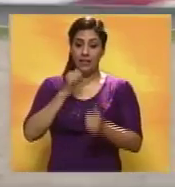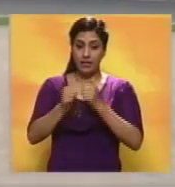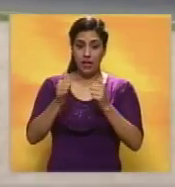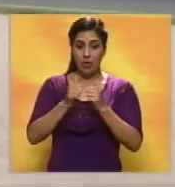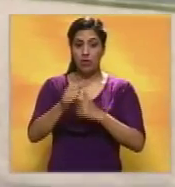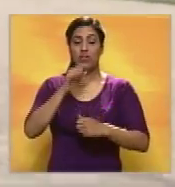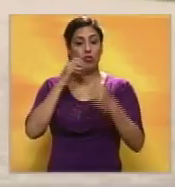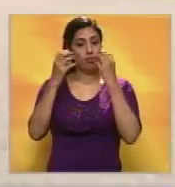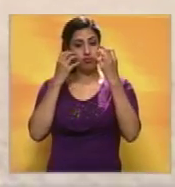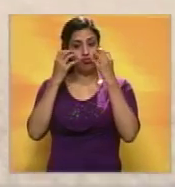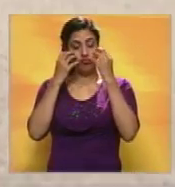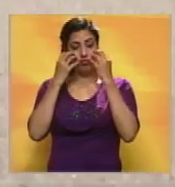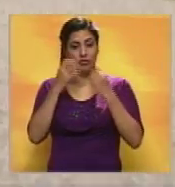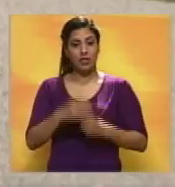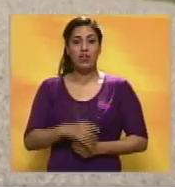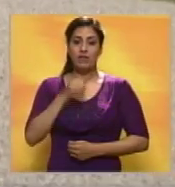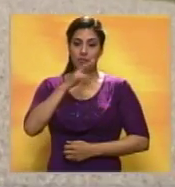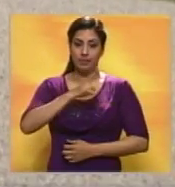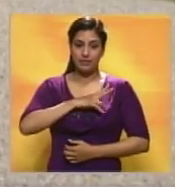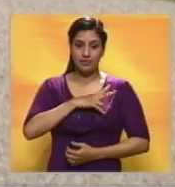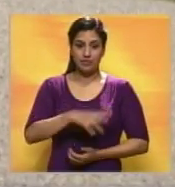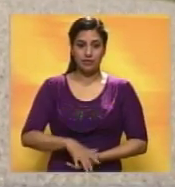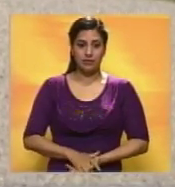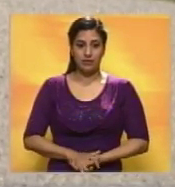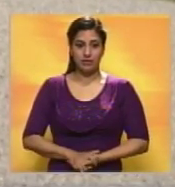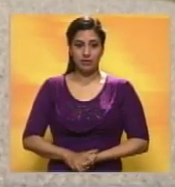deportes, Gregorio Rojas, Noticiero Beneficio.